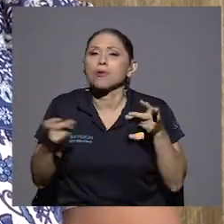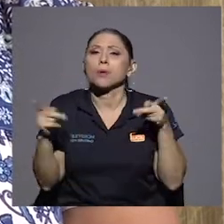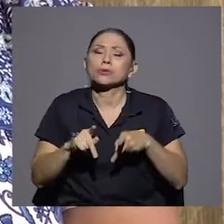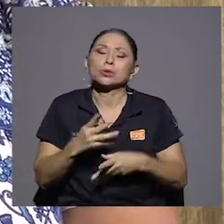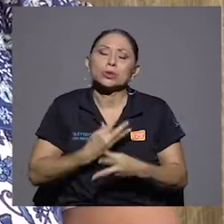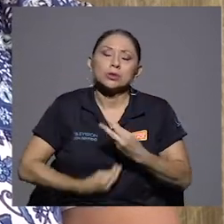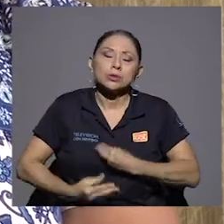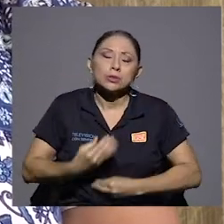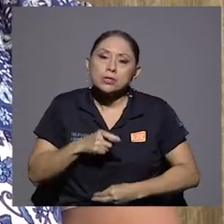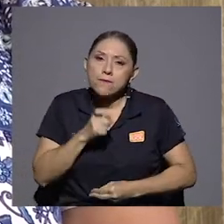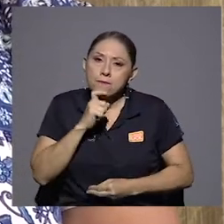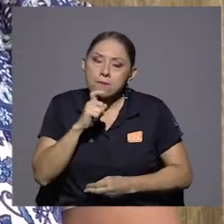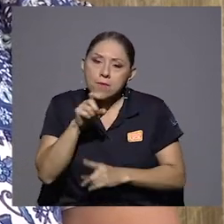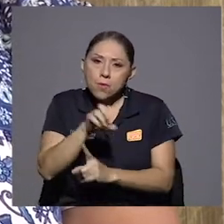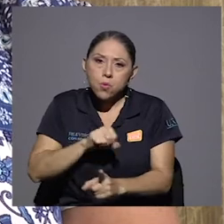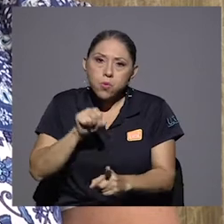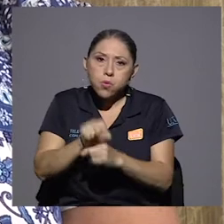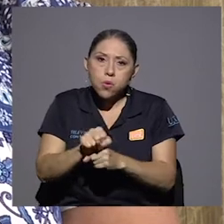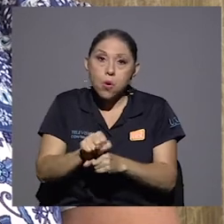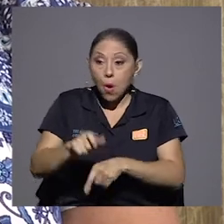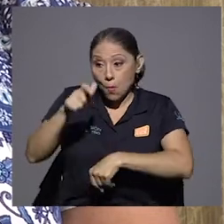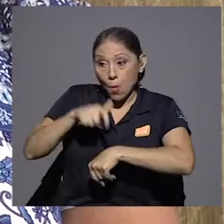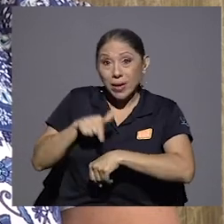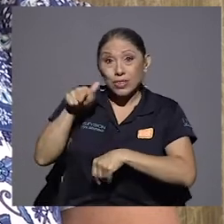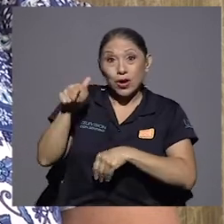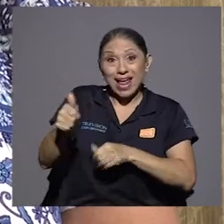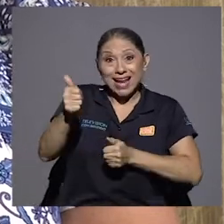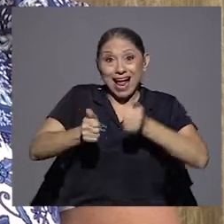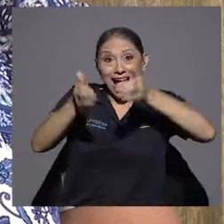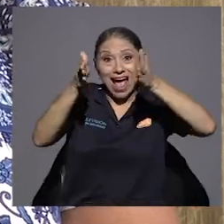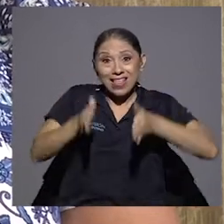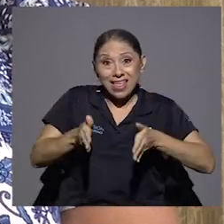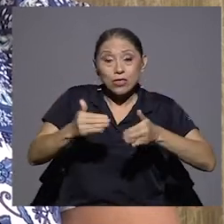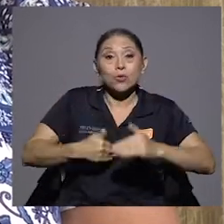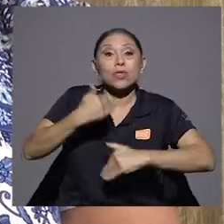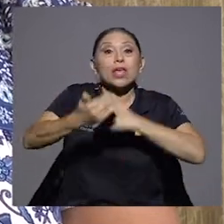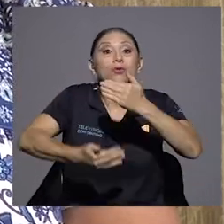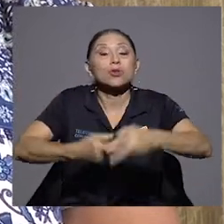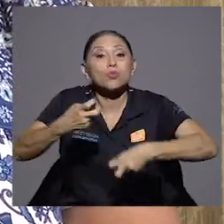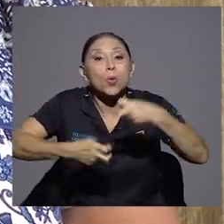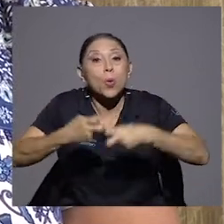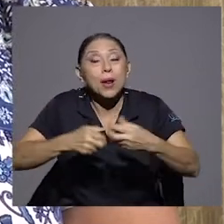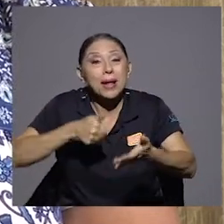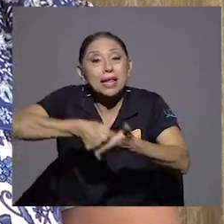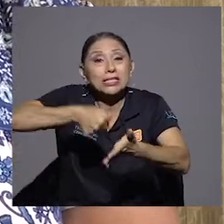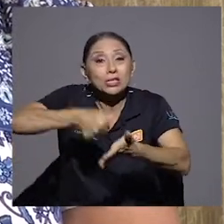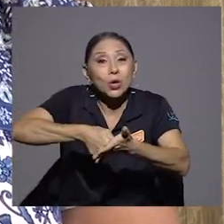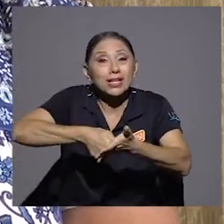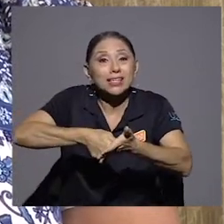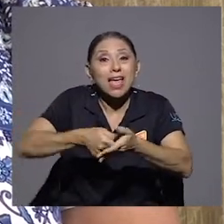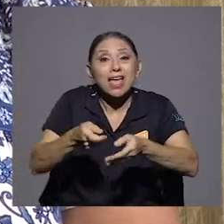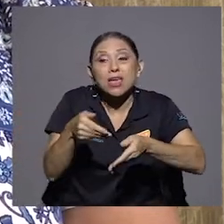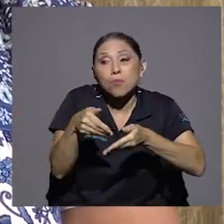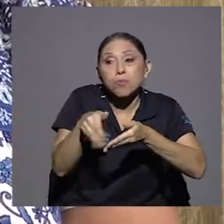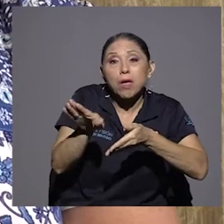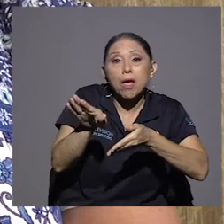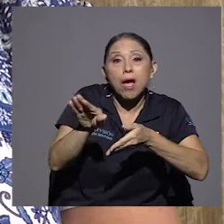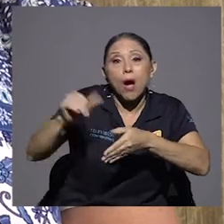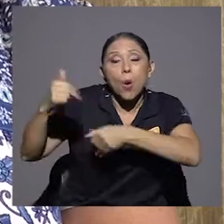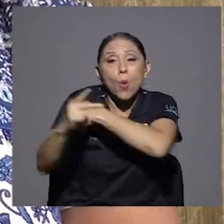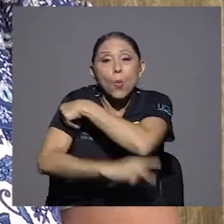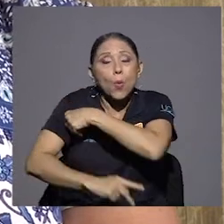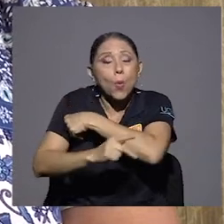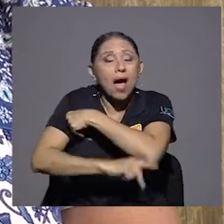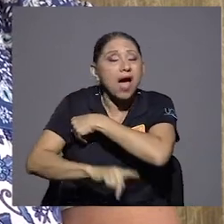cuando él se postula y viene el problema de las elecciones y tiene que irse al exilio, fue una etapa terriblemente